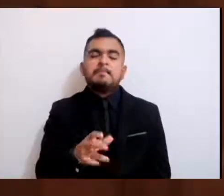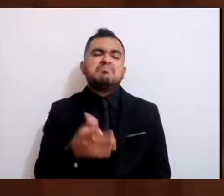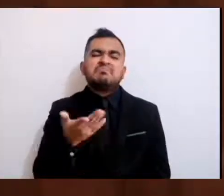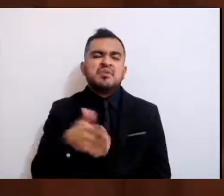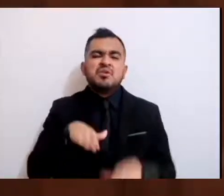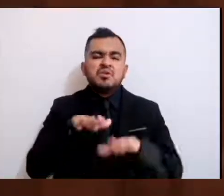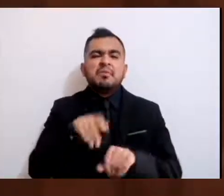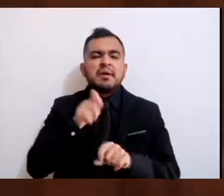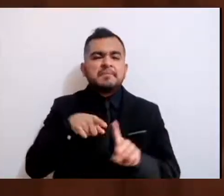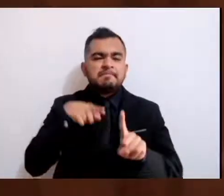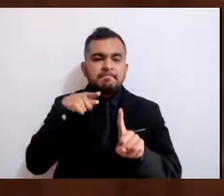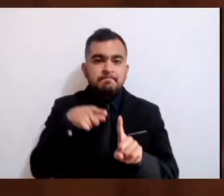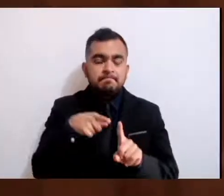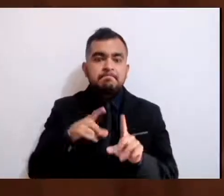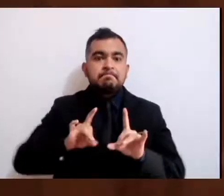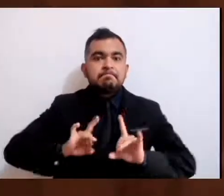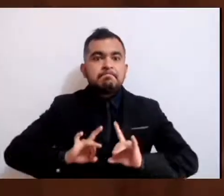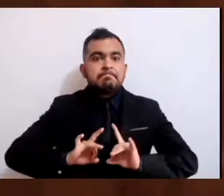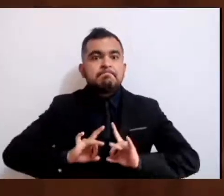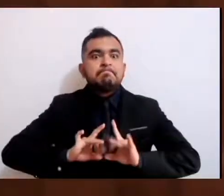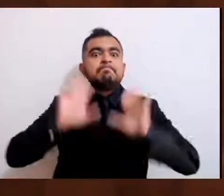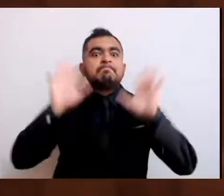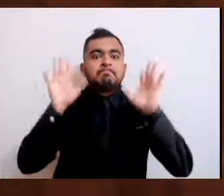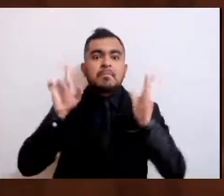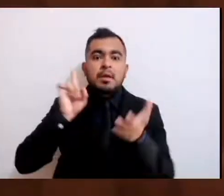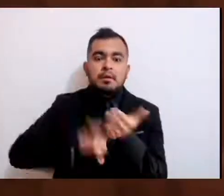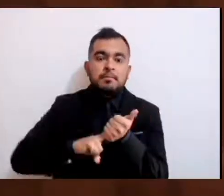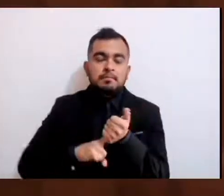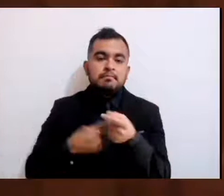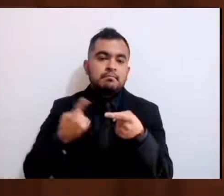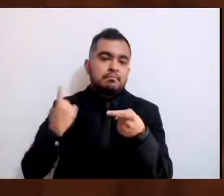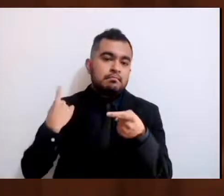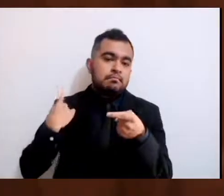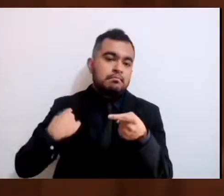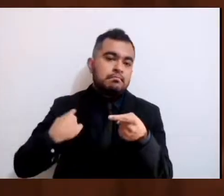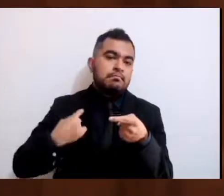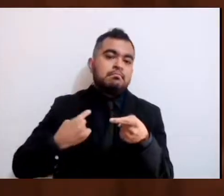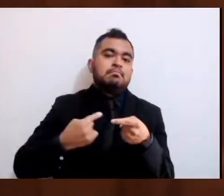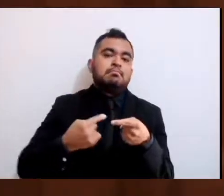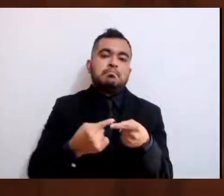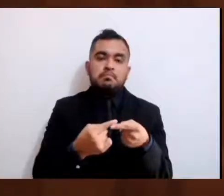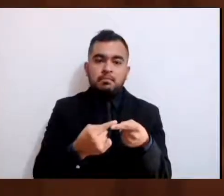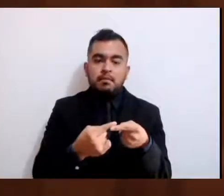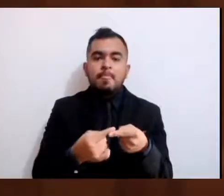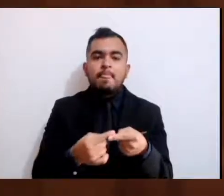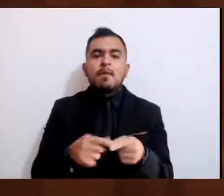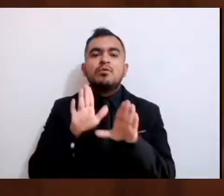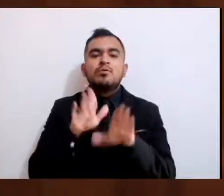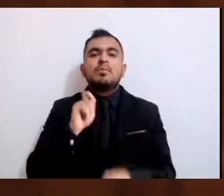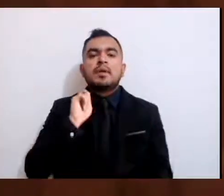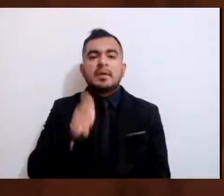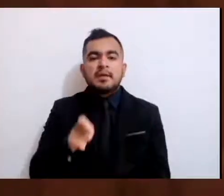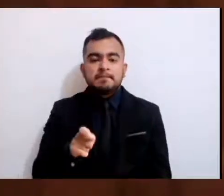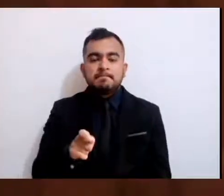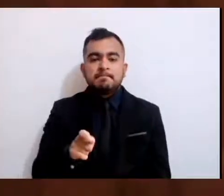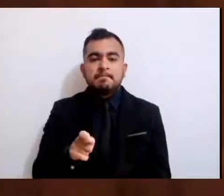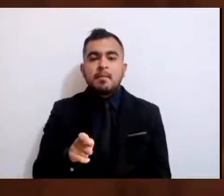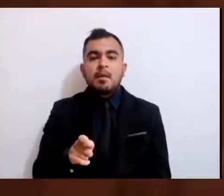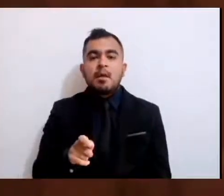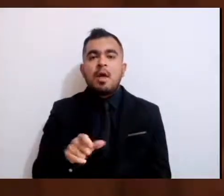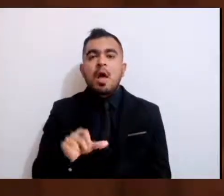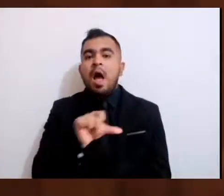suscitado en los últimos tiempos en agravio al medio